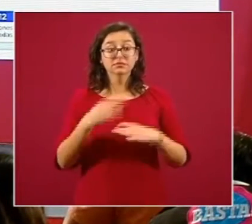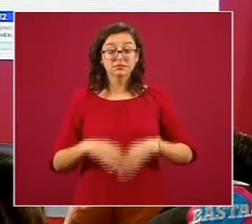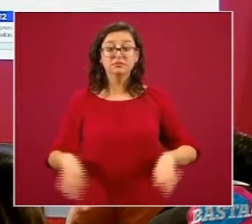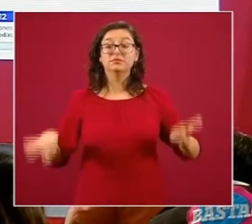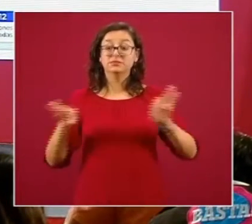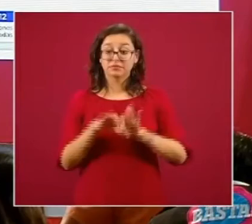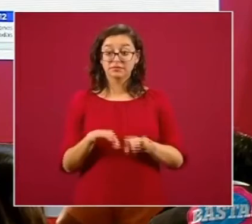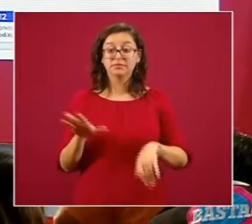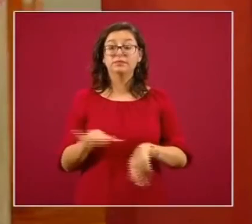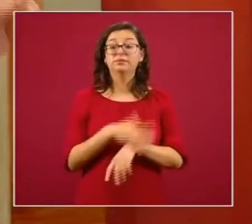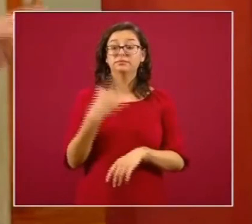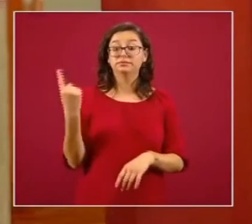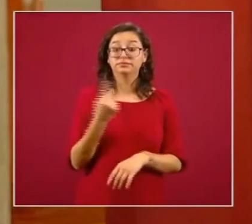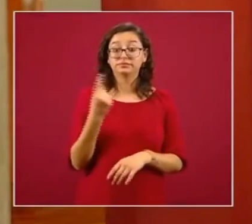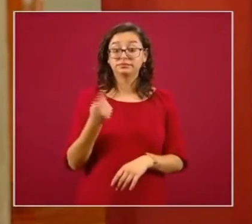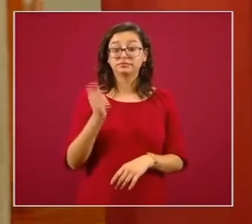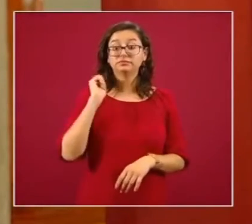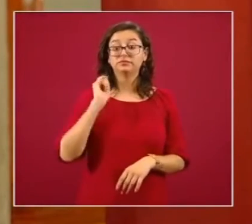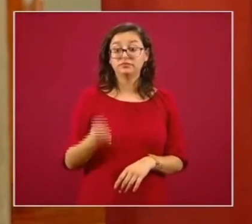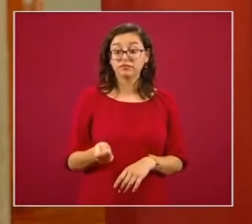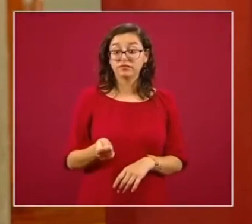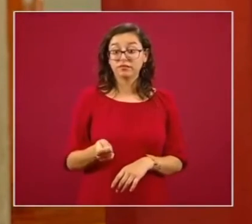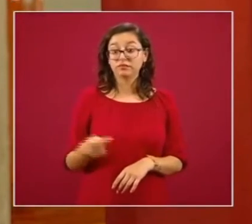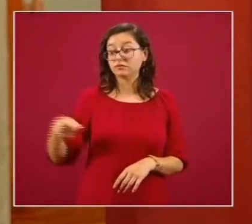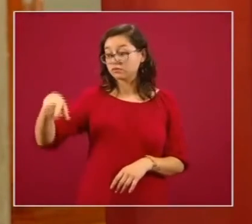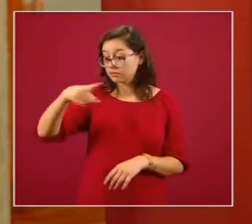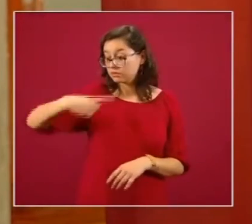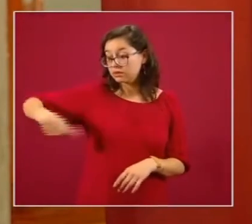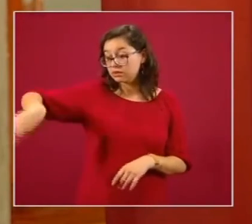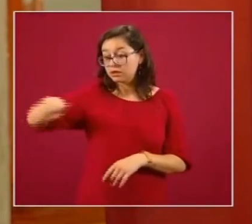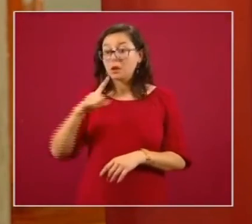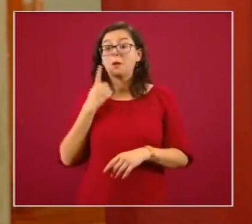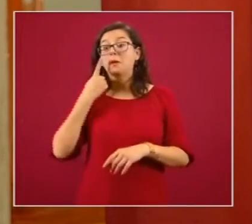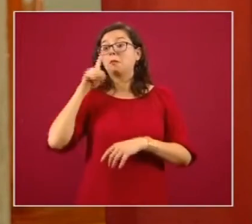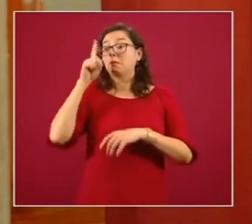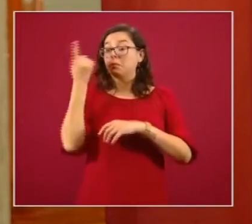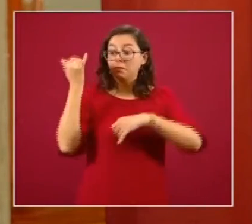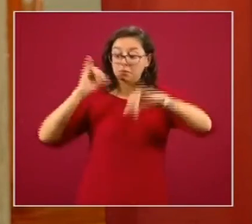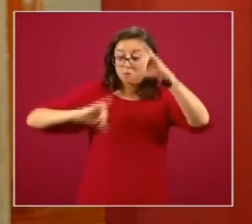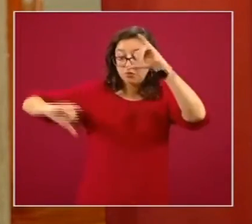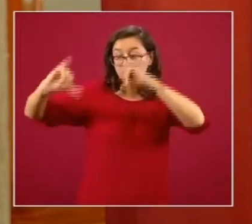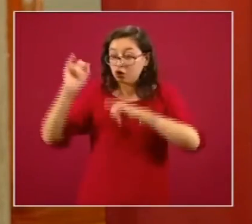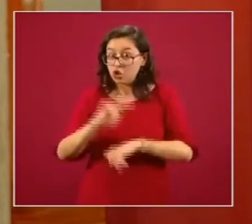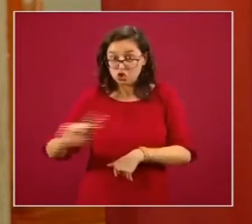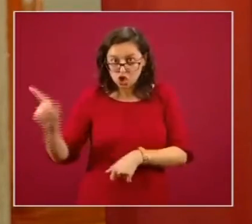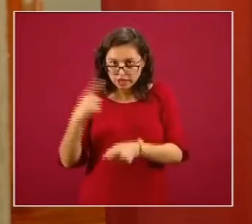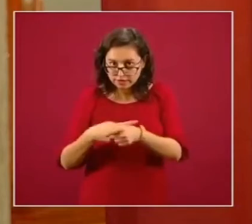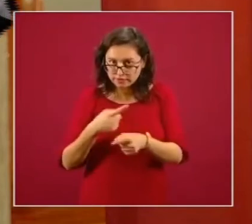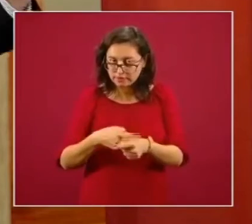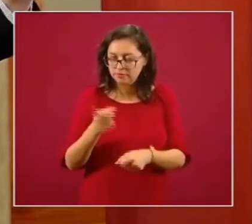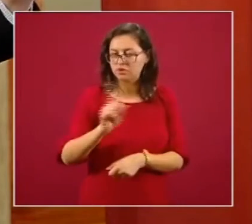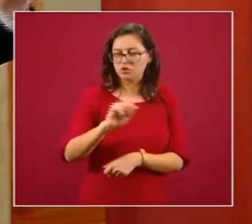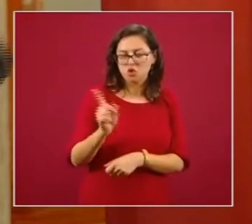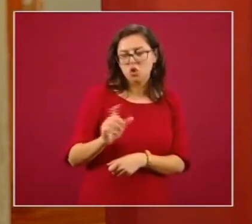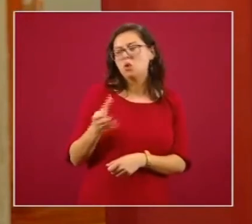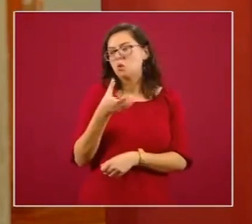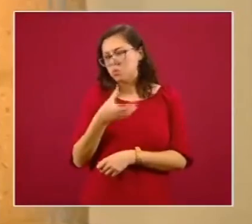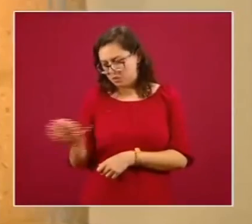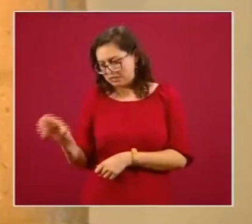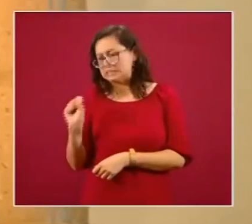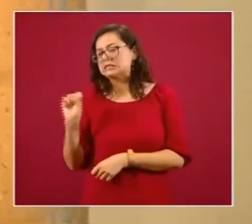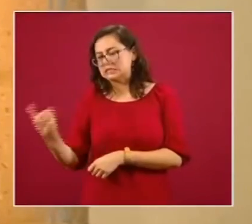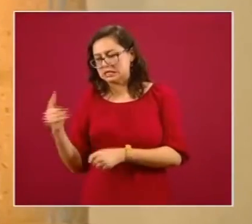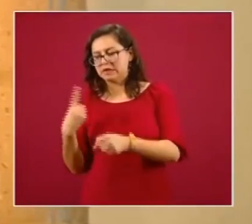este número de personas, más allá de que su resultado haya sido negativo, haya sido positivo o se encuentre todavía